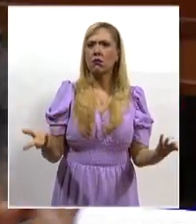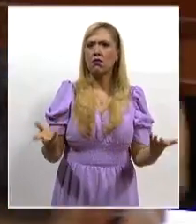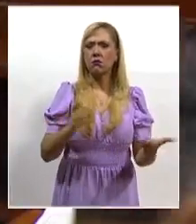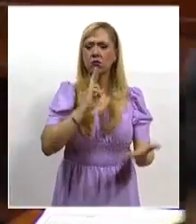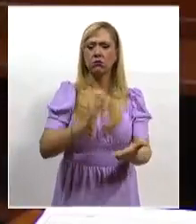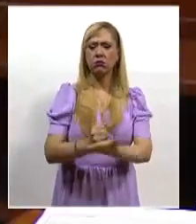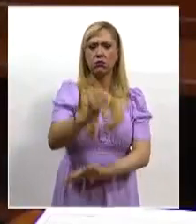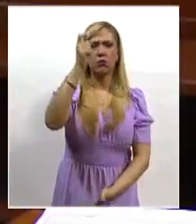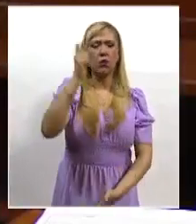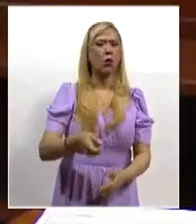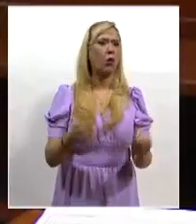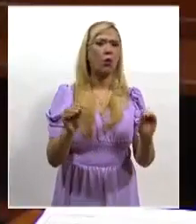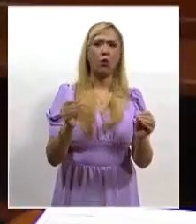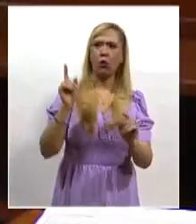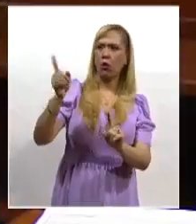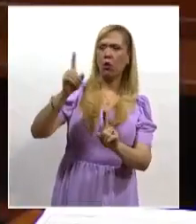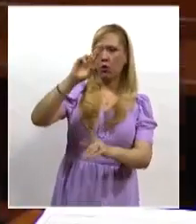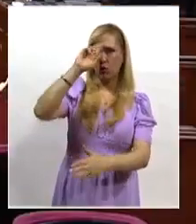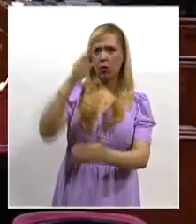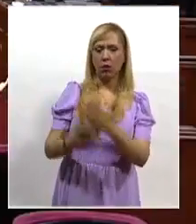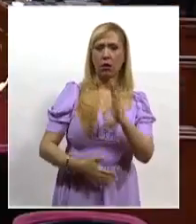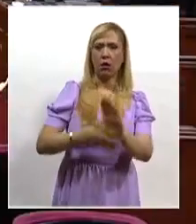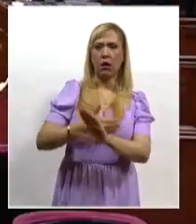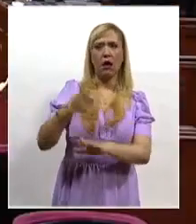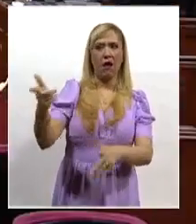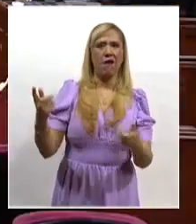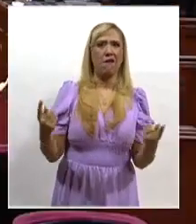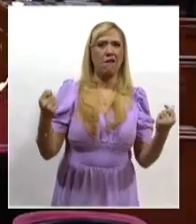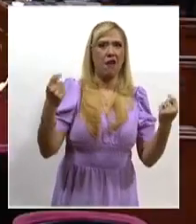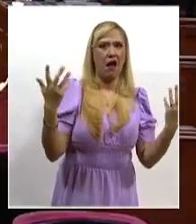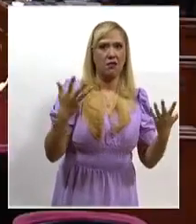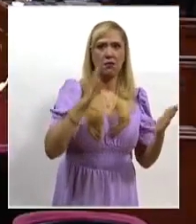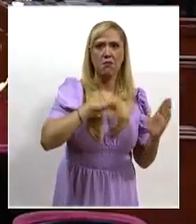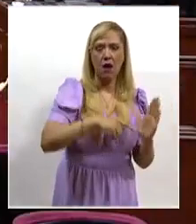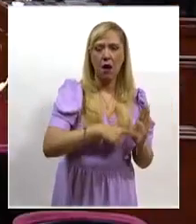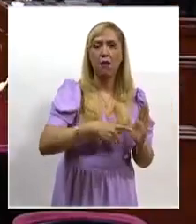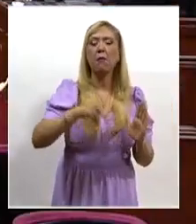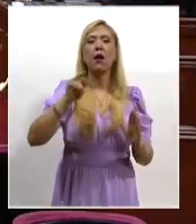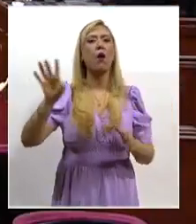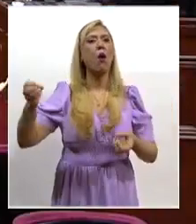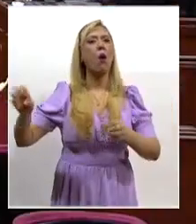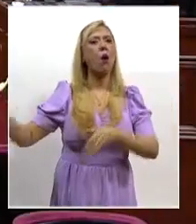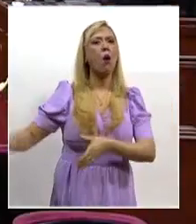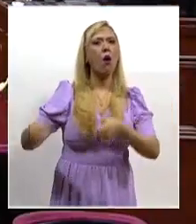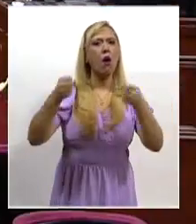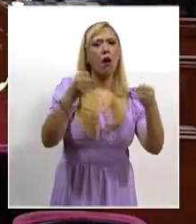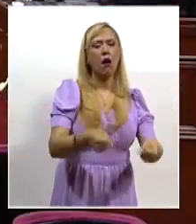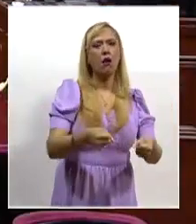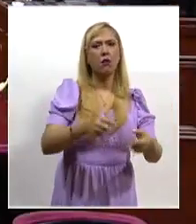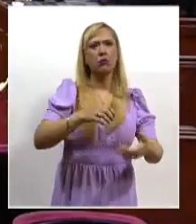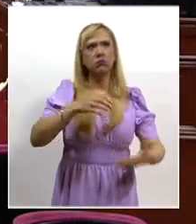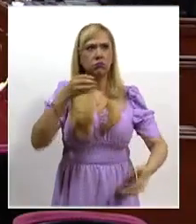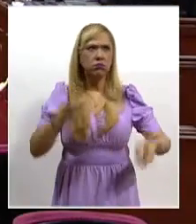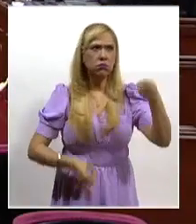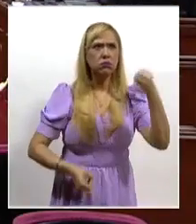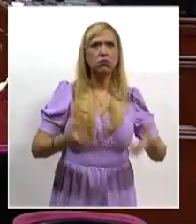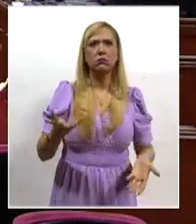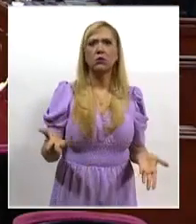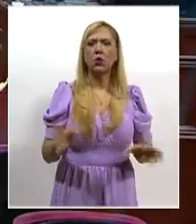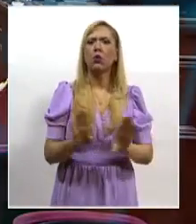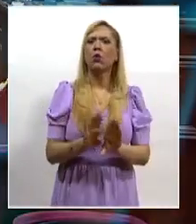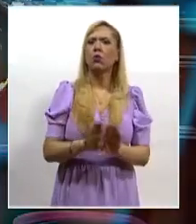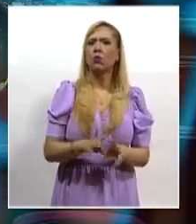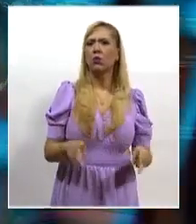firme por delito doloso y no estar sujeto a proceso penal para poder acceder al cargo de facilitador. El Pleno determinó que el